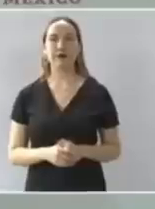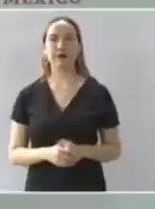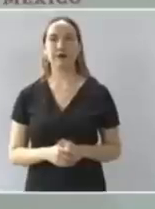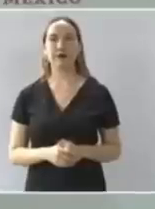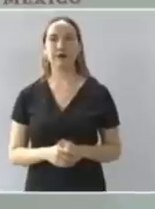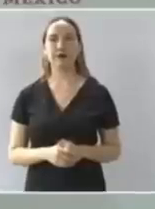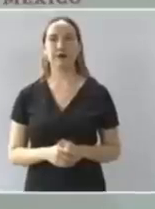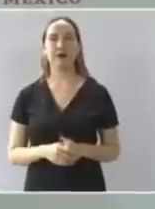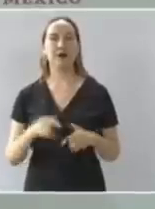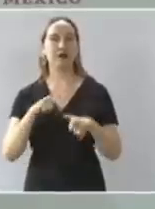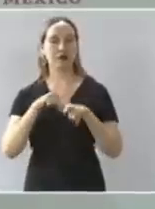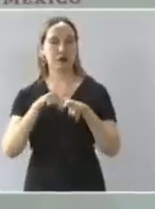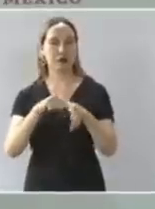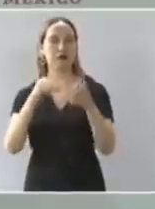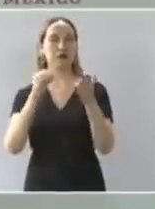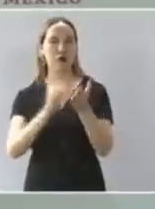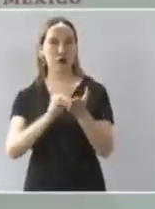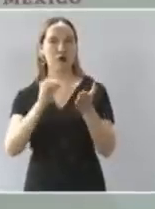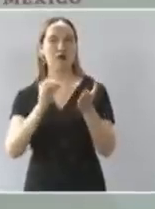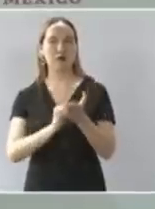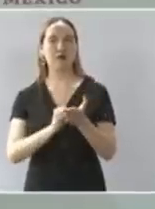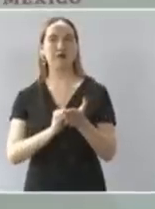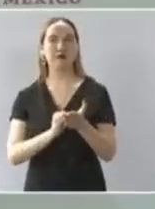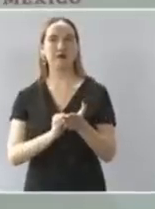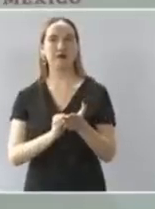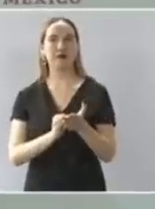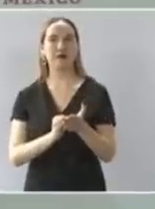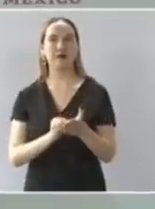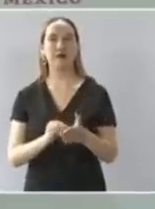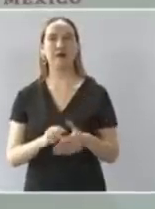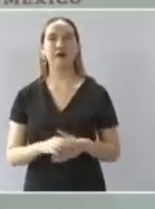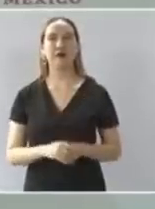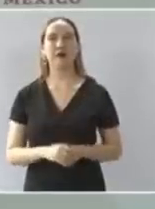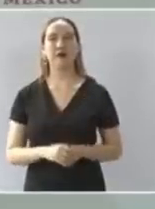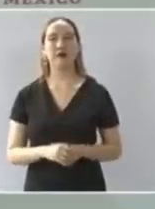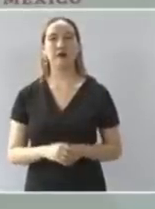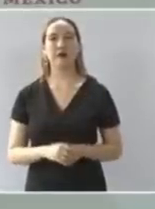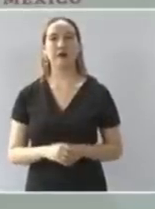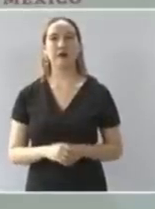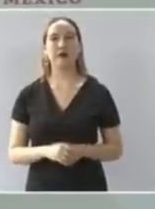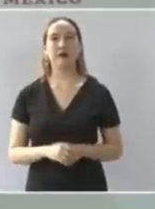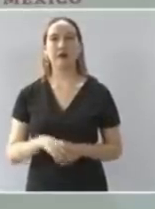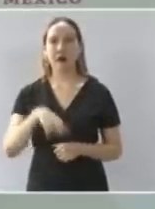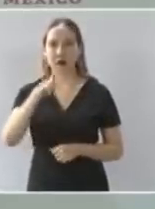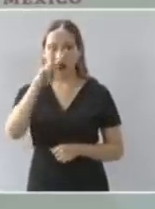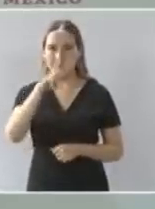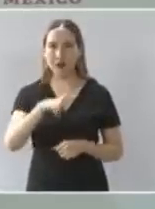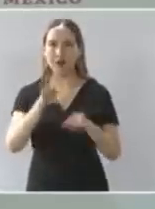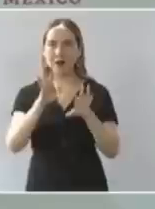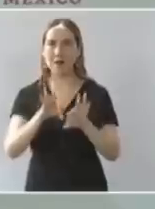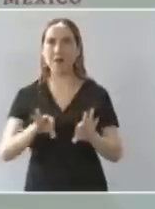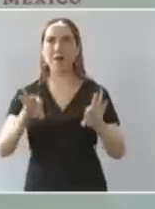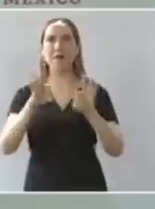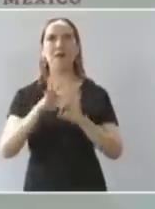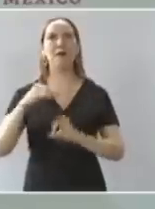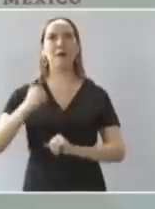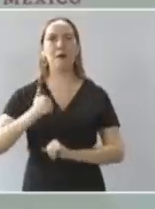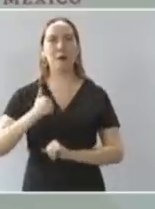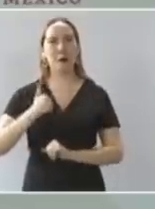ese continúa ese programa y aprovechen hay que sembrar